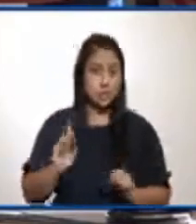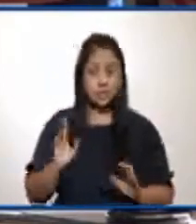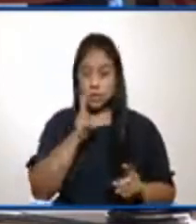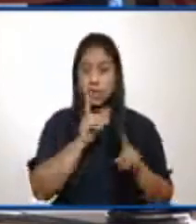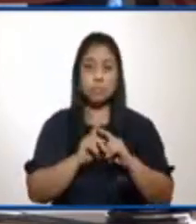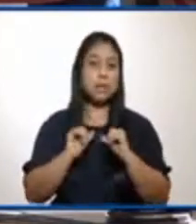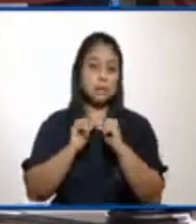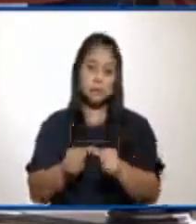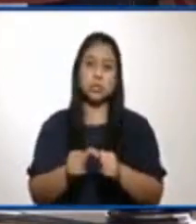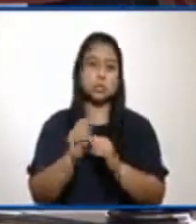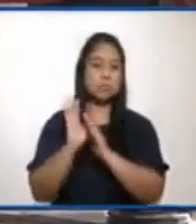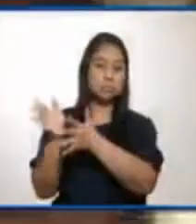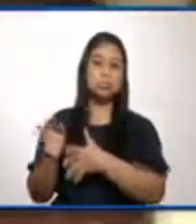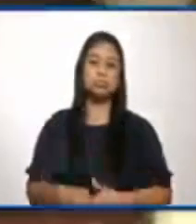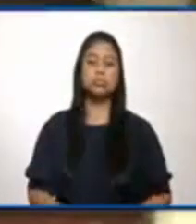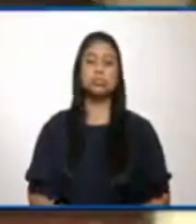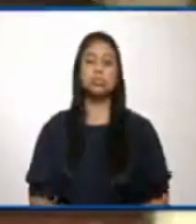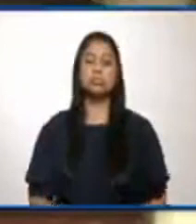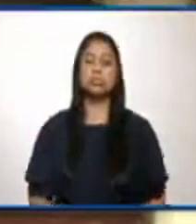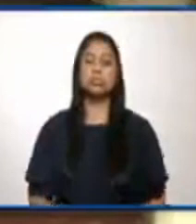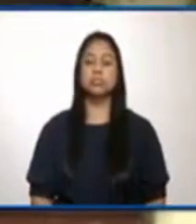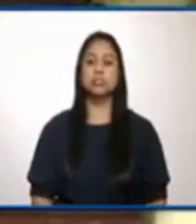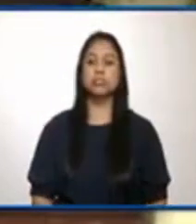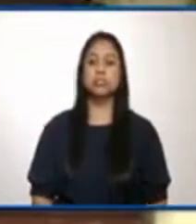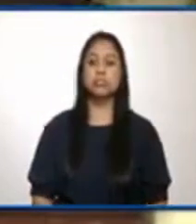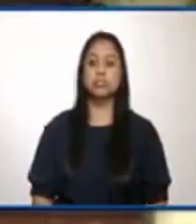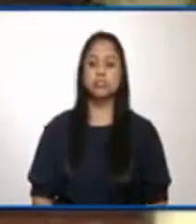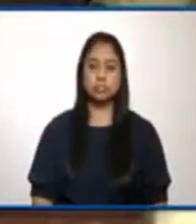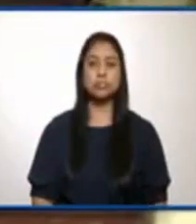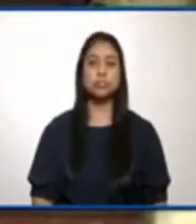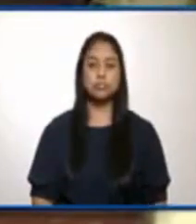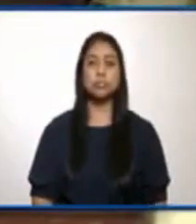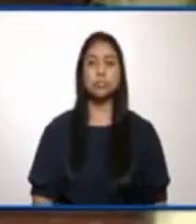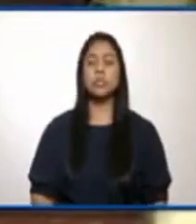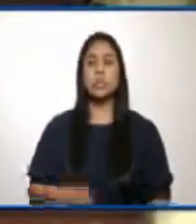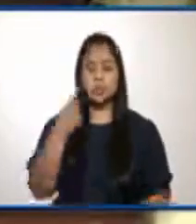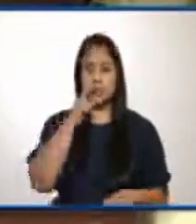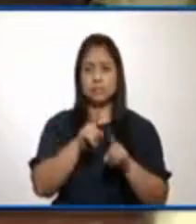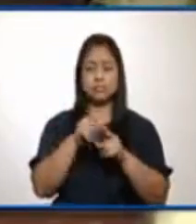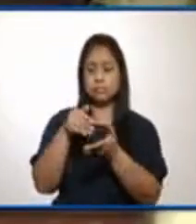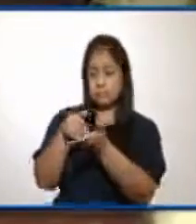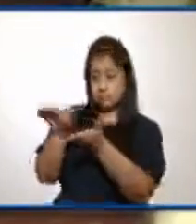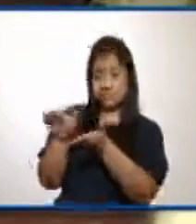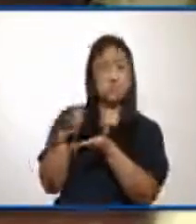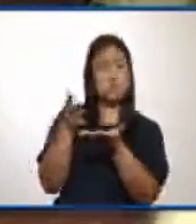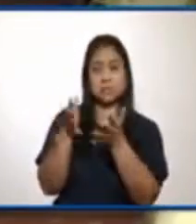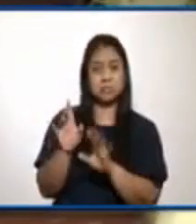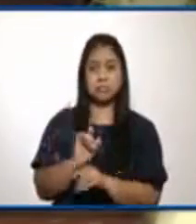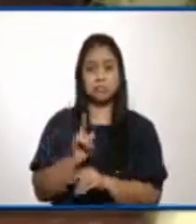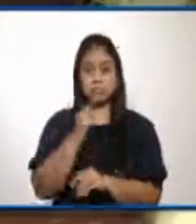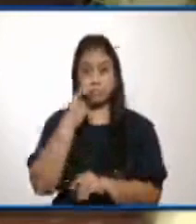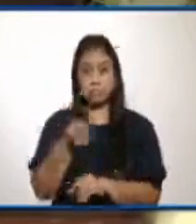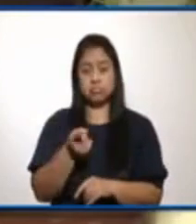continúa en el puesto. Gracias. Bueno, en cuanto a la supuesta destitución, como usted lo mencionó, supuesta destitución,